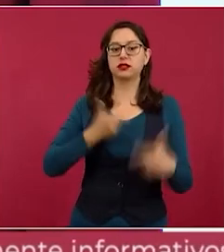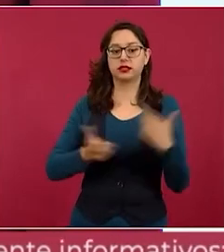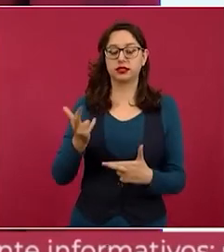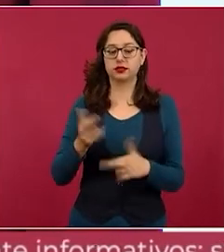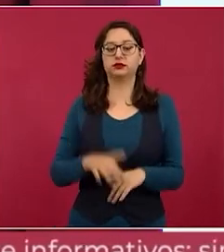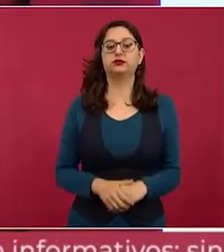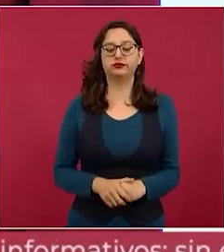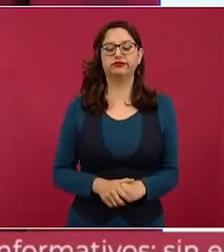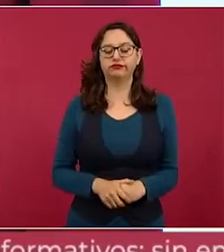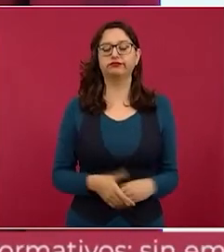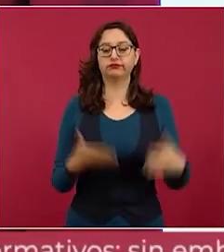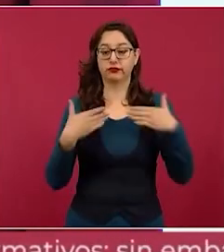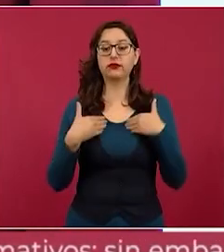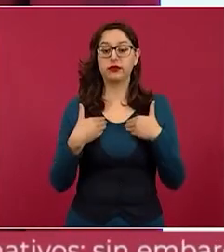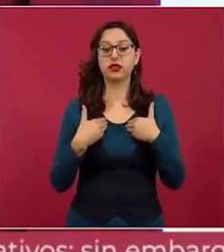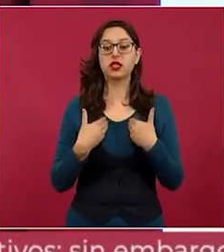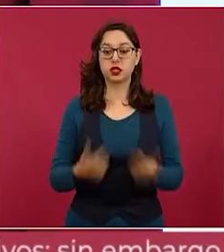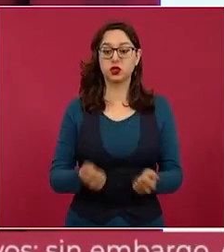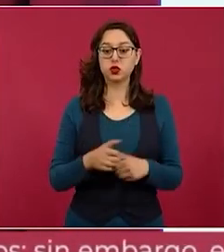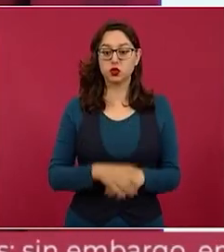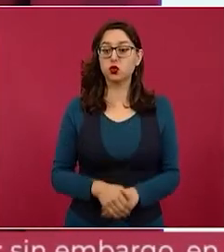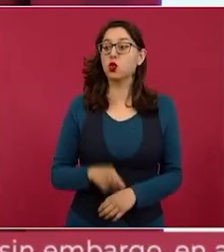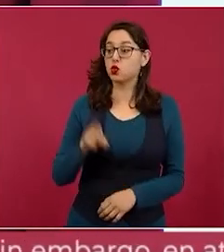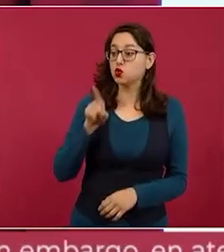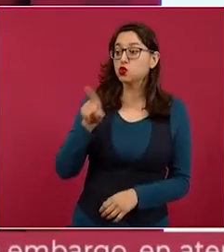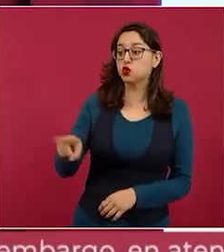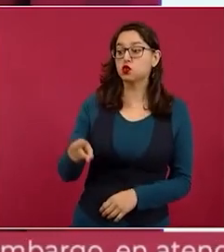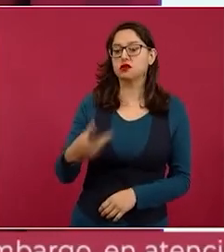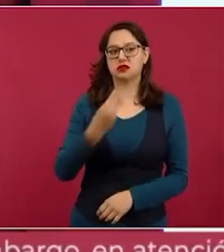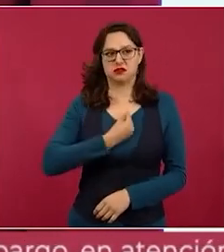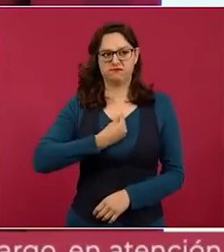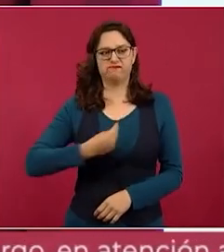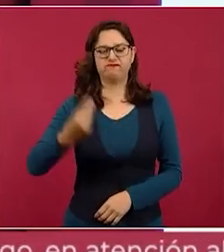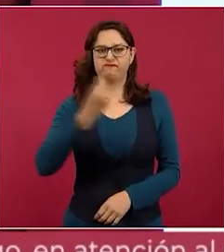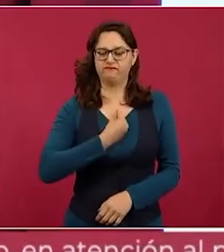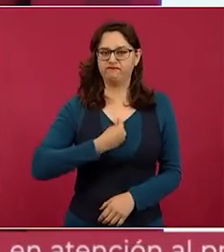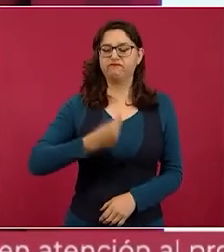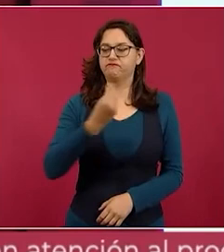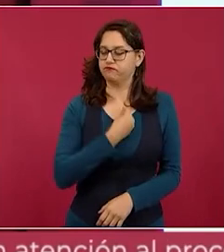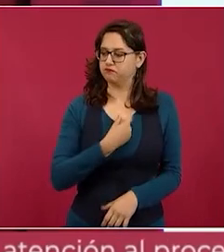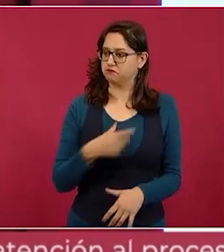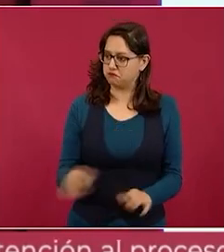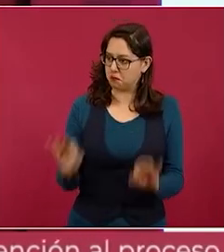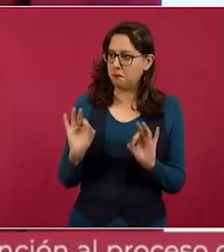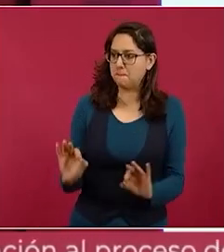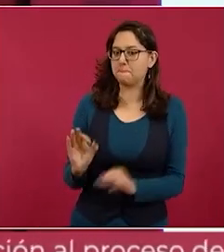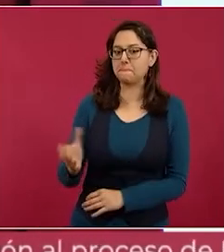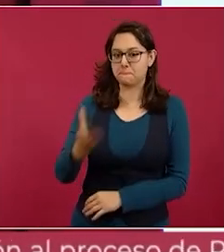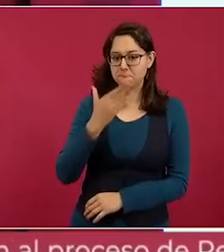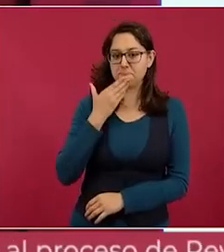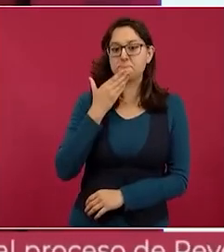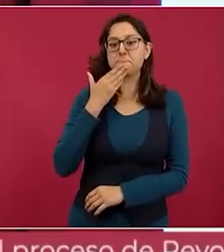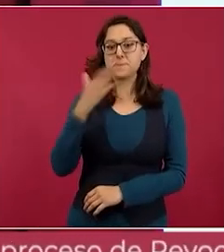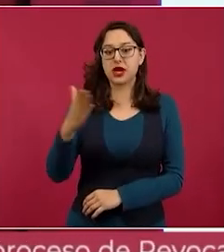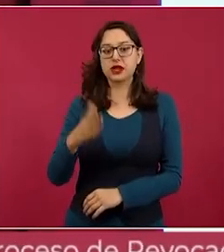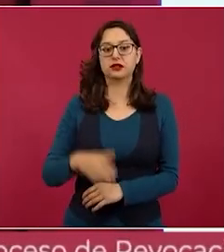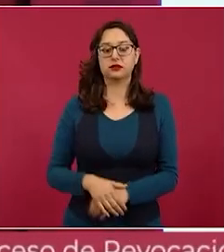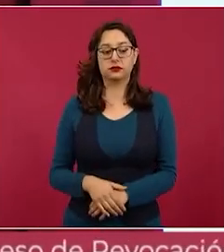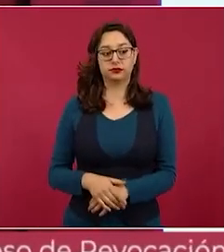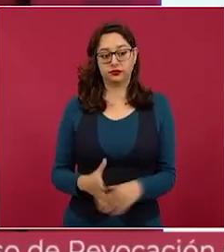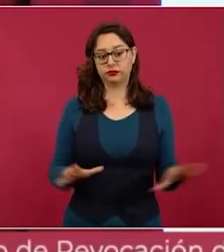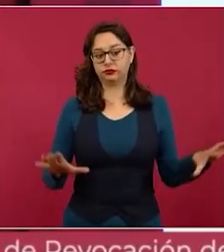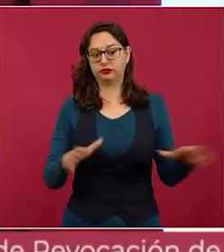por eso celebro que estés resistiendo con dignidad la gran ofensiva de la derecha